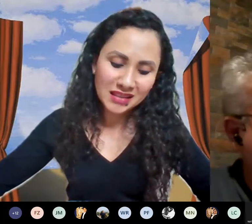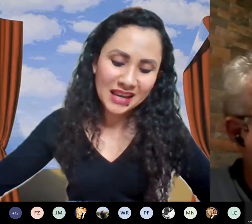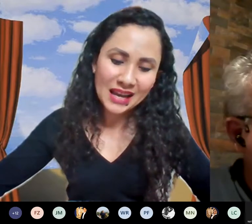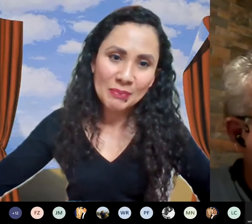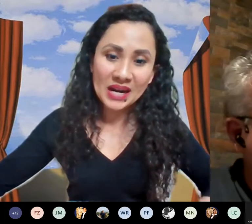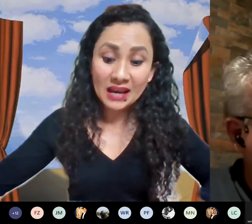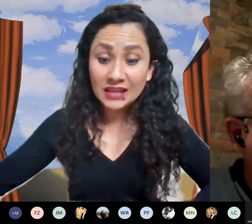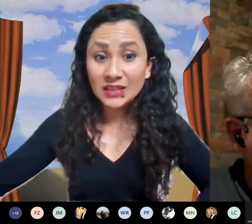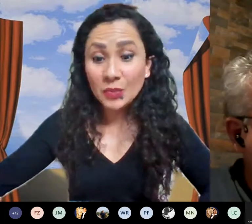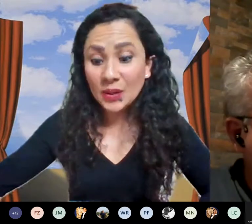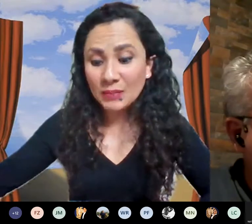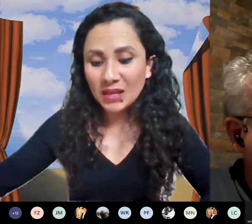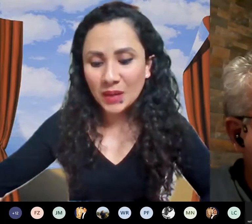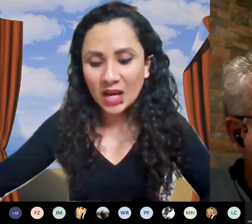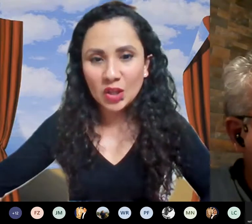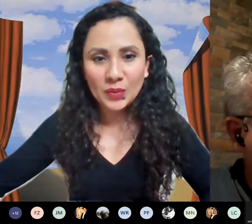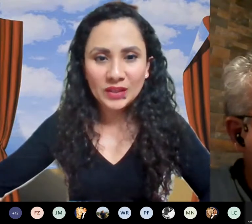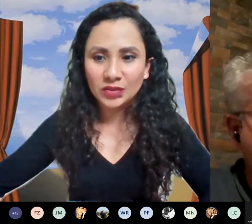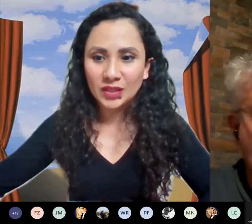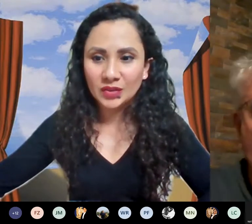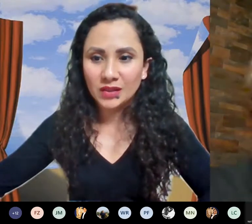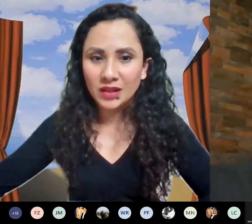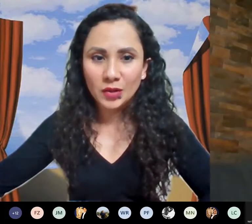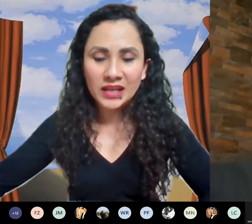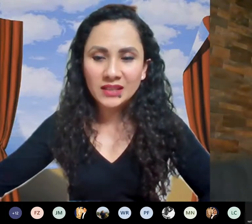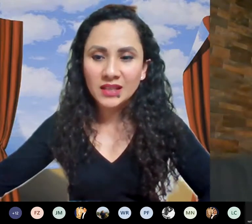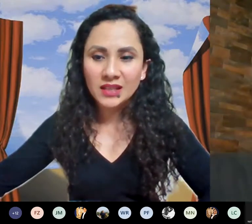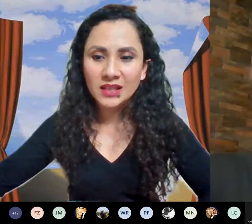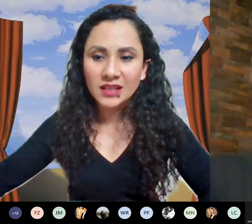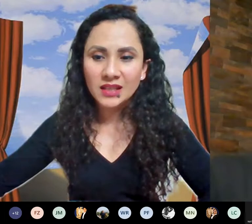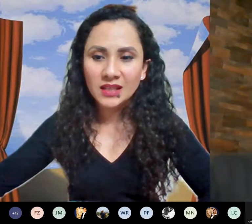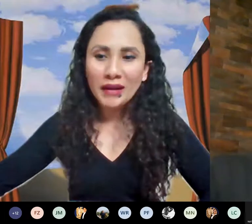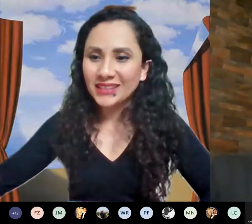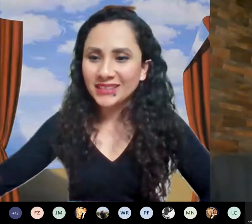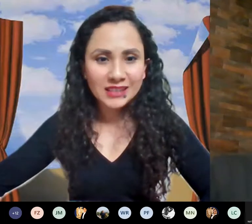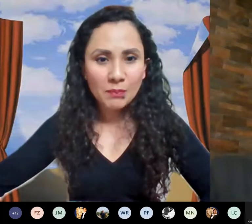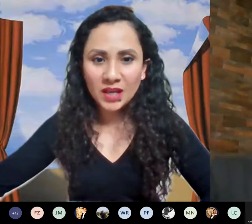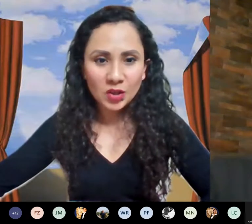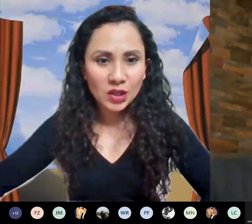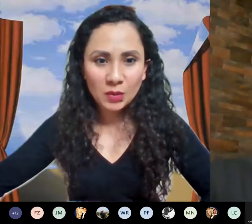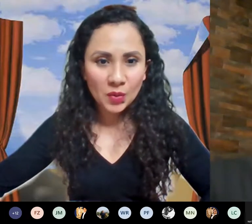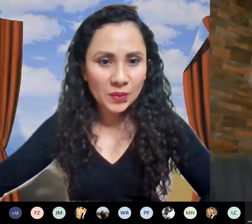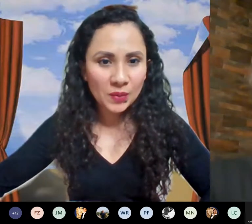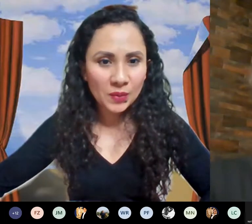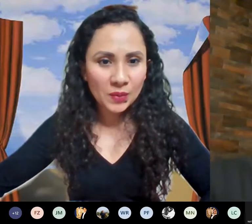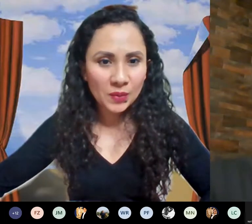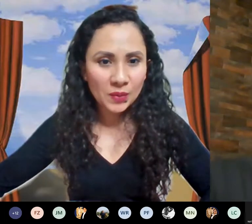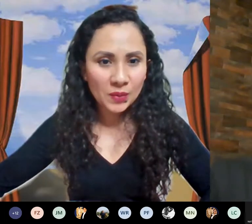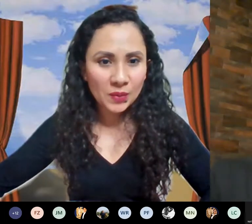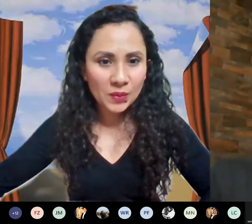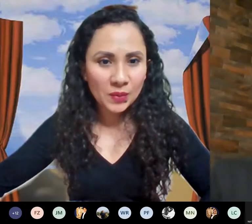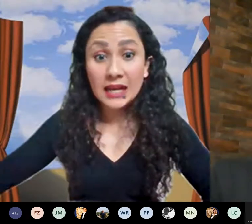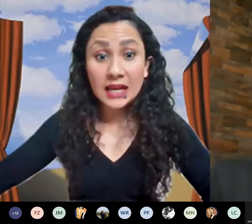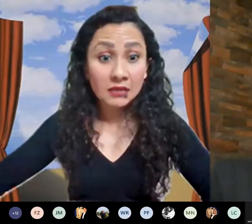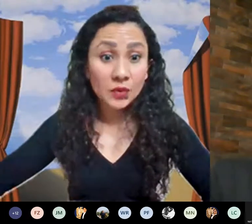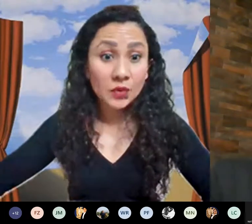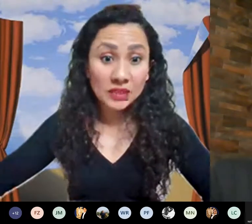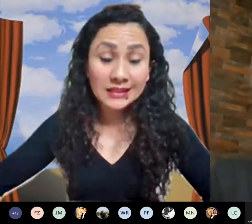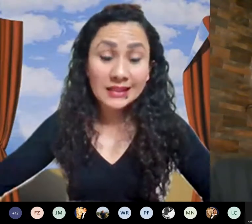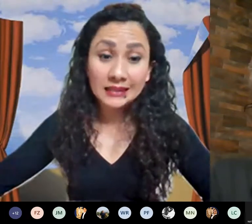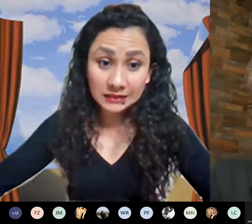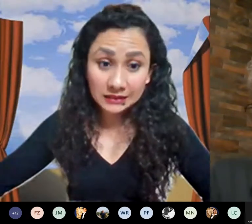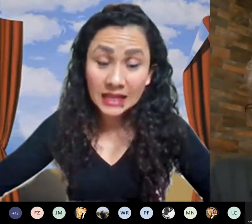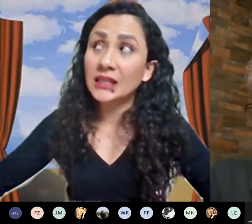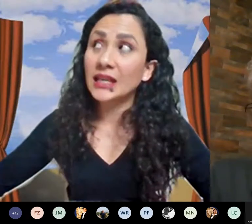es que para este problema de empacado de objetos en contenedores no es el tamaño del problema lo que marca la